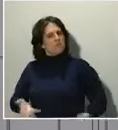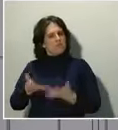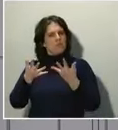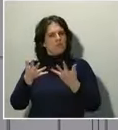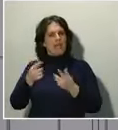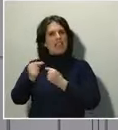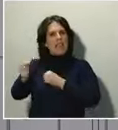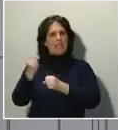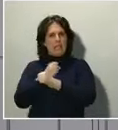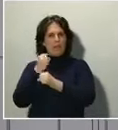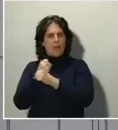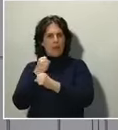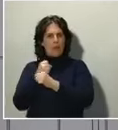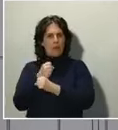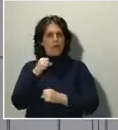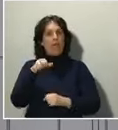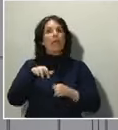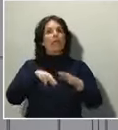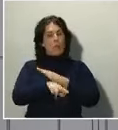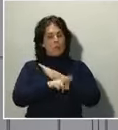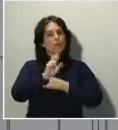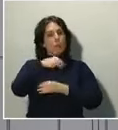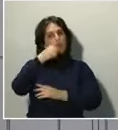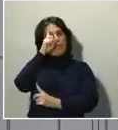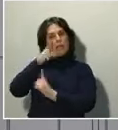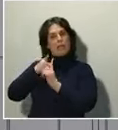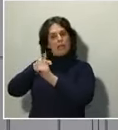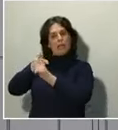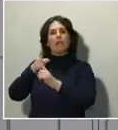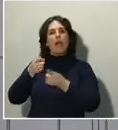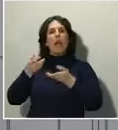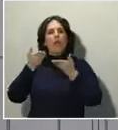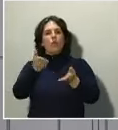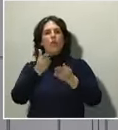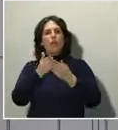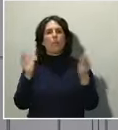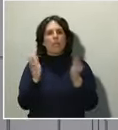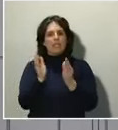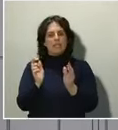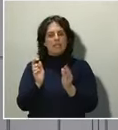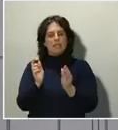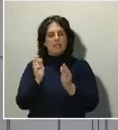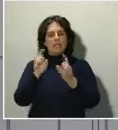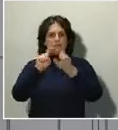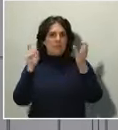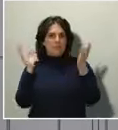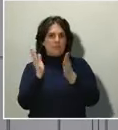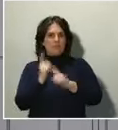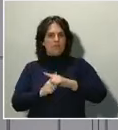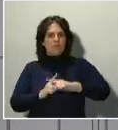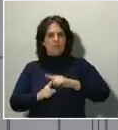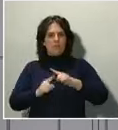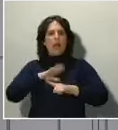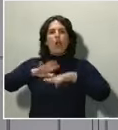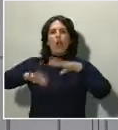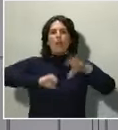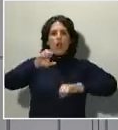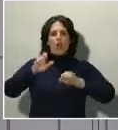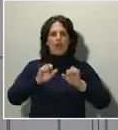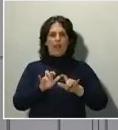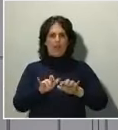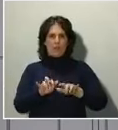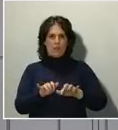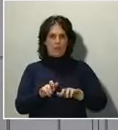de recursos destinado a la ayuda de las pequeñas y medianas empresas para la compra de ordenadores y fomentar en la medida que sea posible el